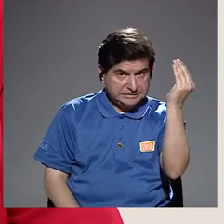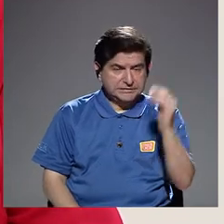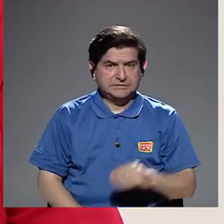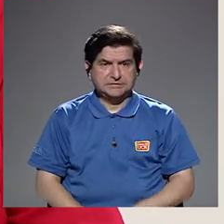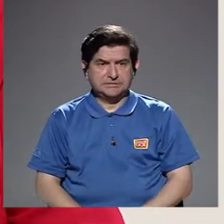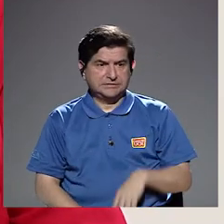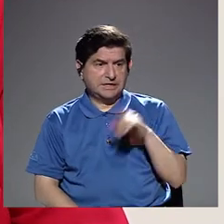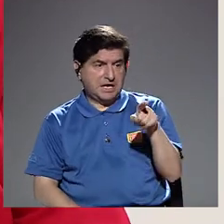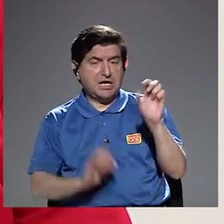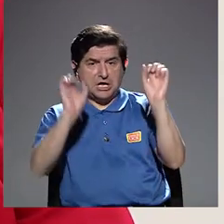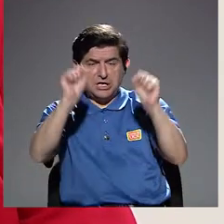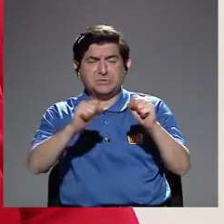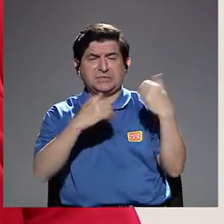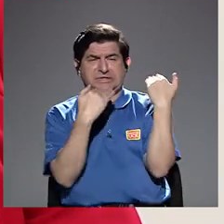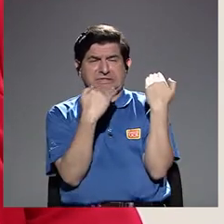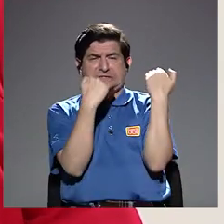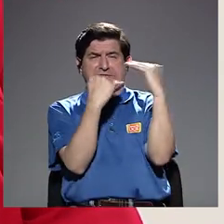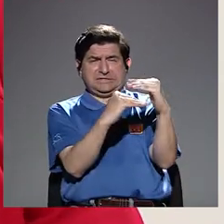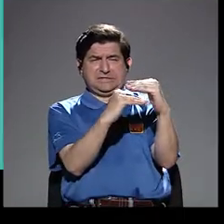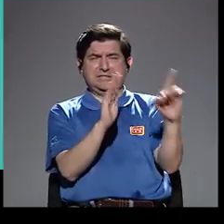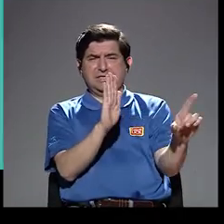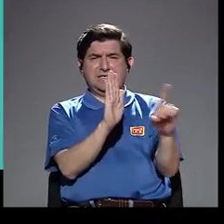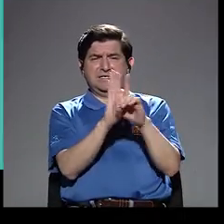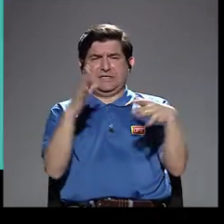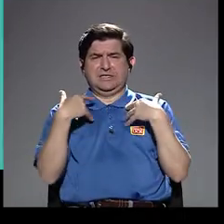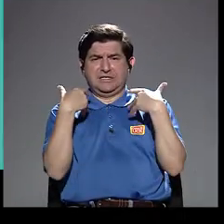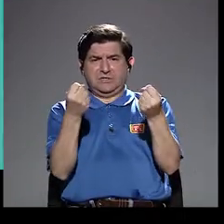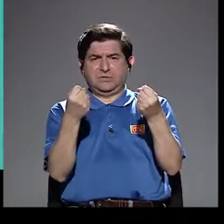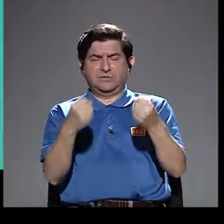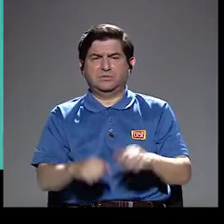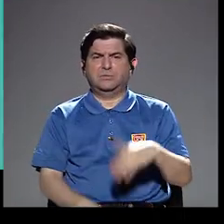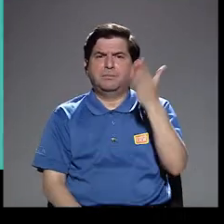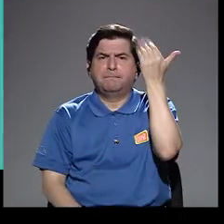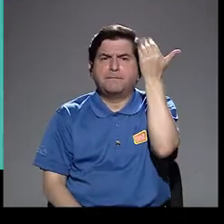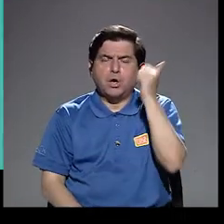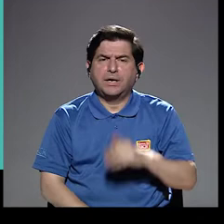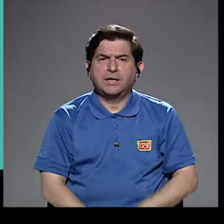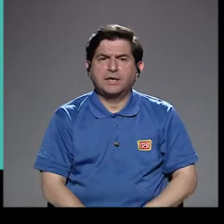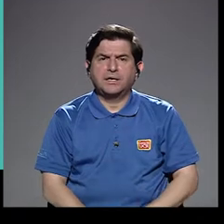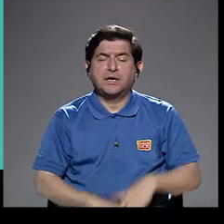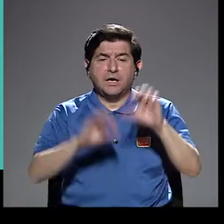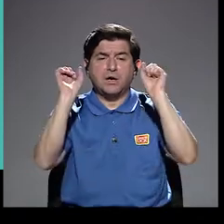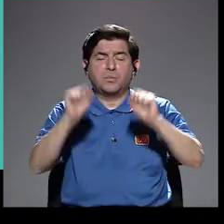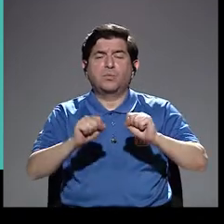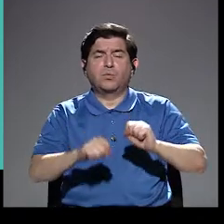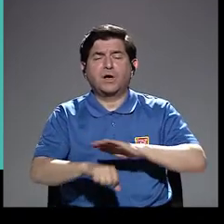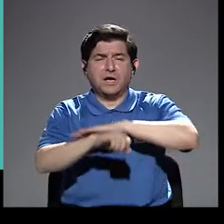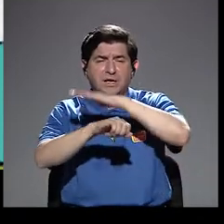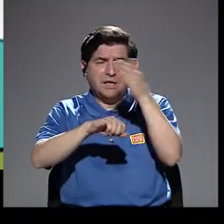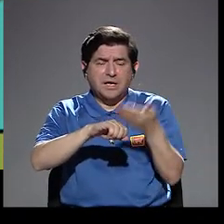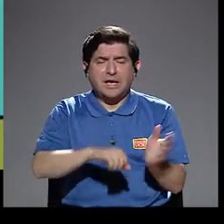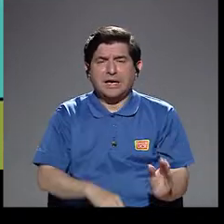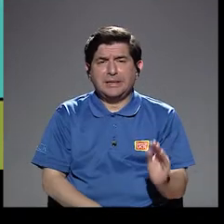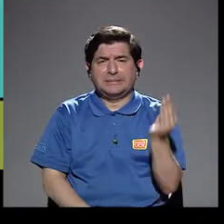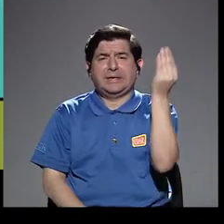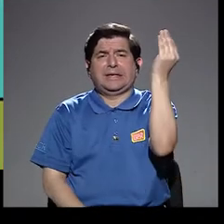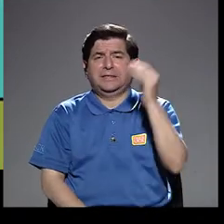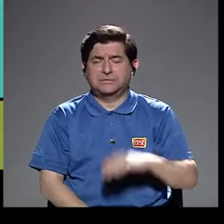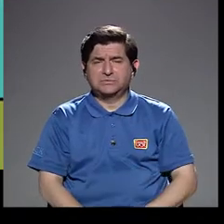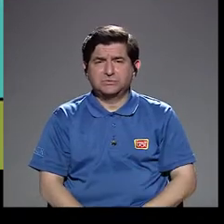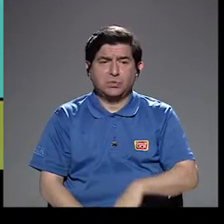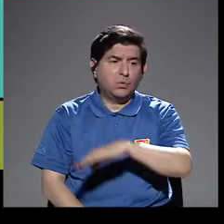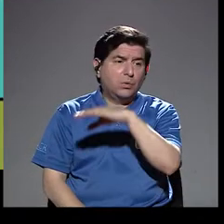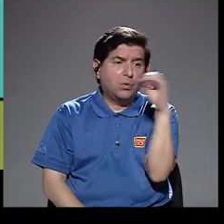ellas se pueden ver limitadas en sus derechos a la salud. ¿Por qué? Porque puede venir el embarazo en la adolescencia,